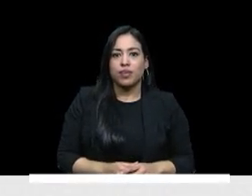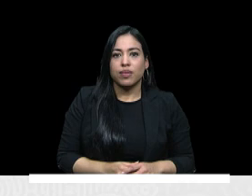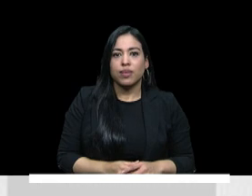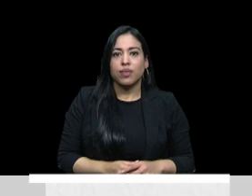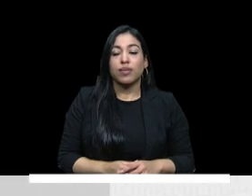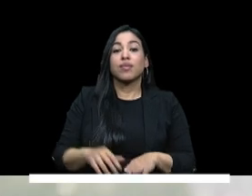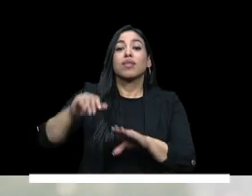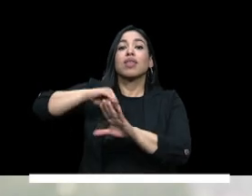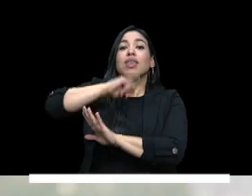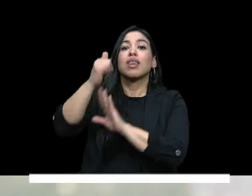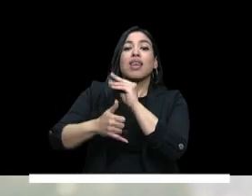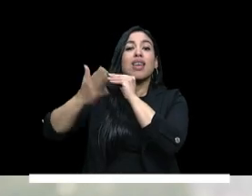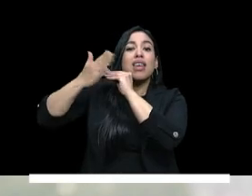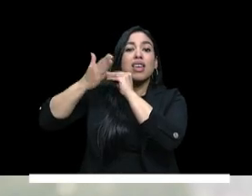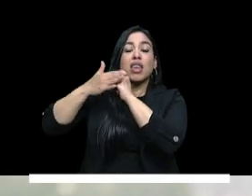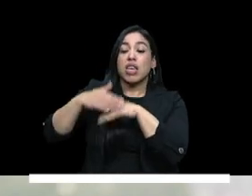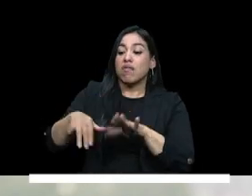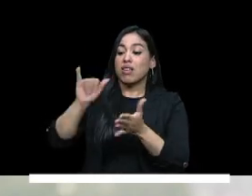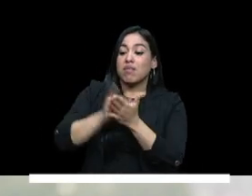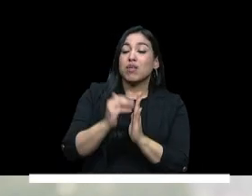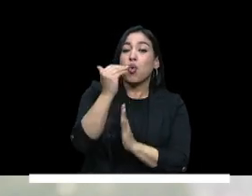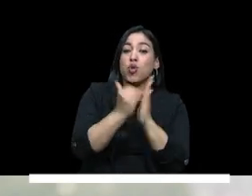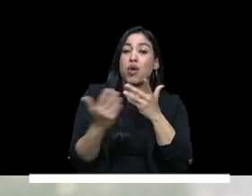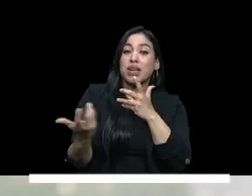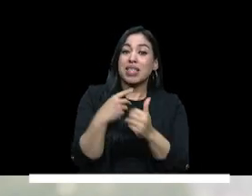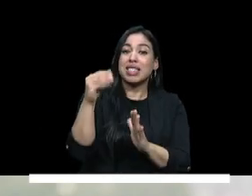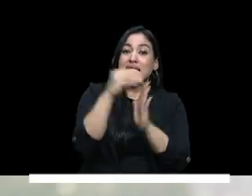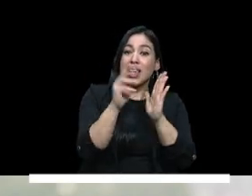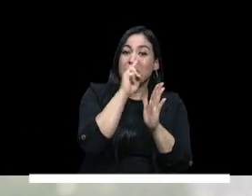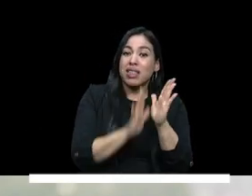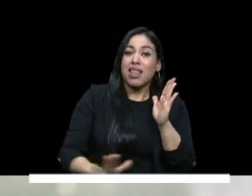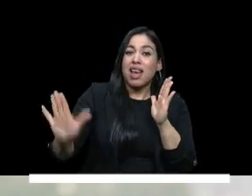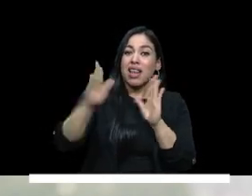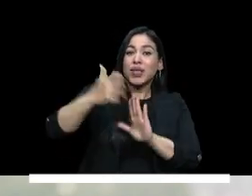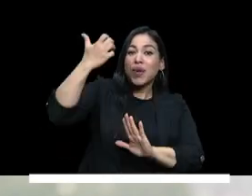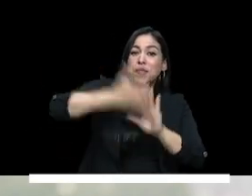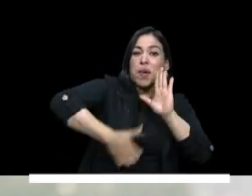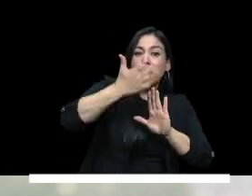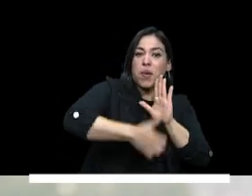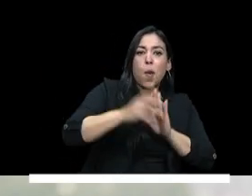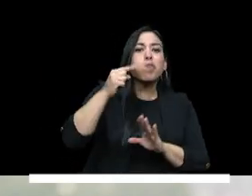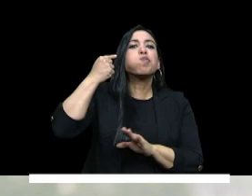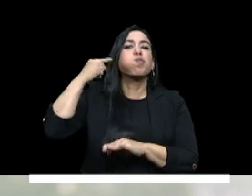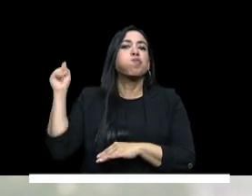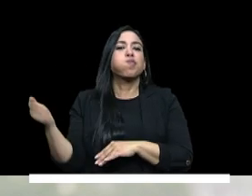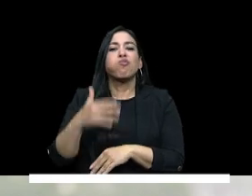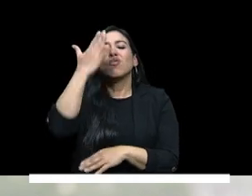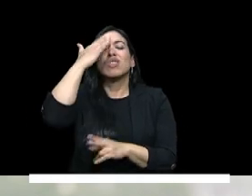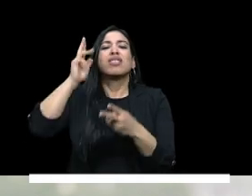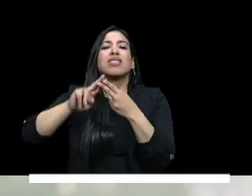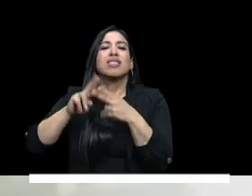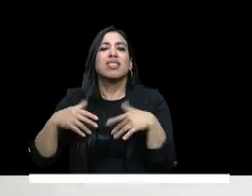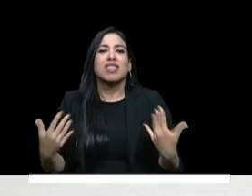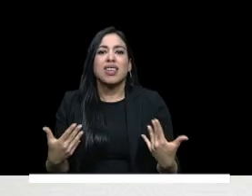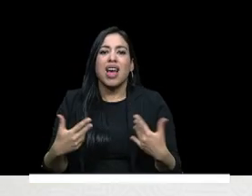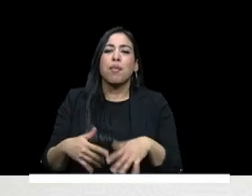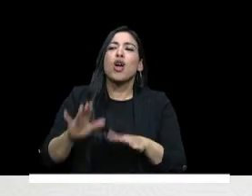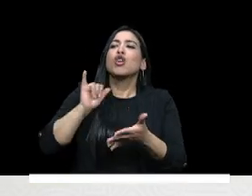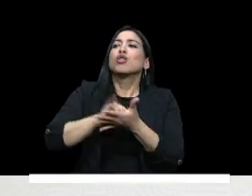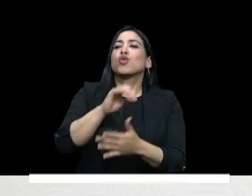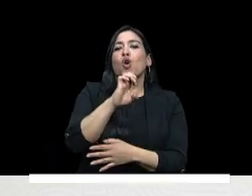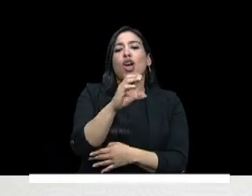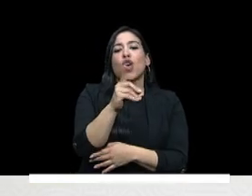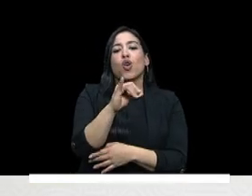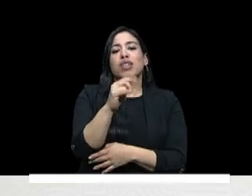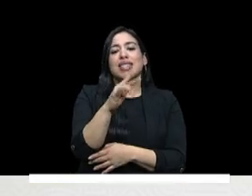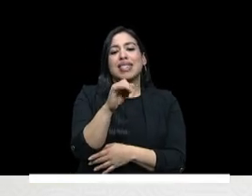el ICFES logró incluir dentro de nuestro sistema nacional de evaluación lo que hoy por hoy conocemos como el ecosistema